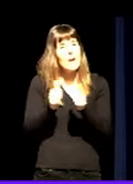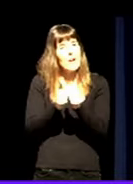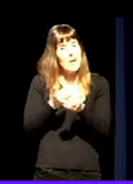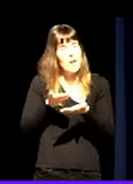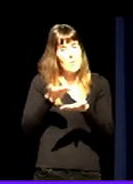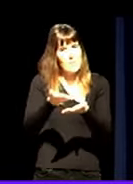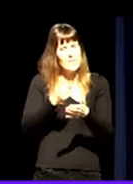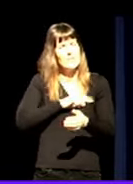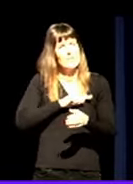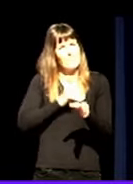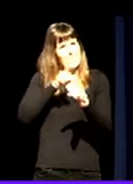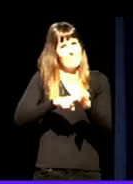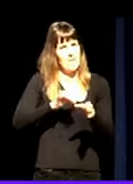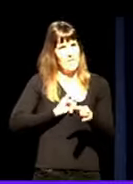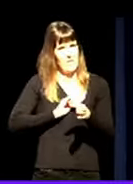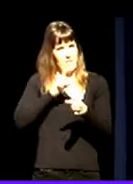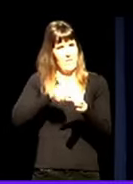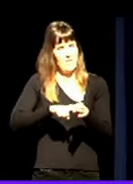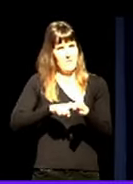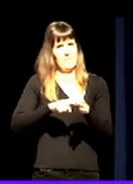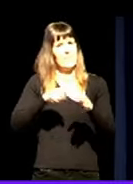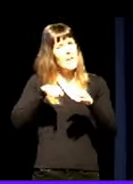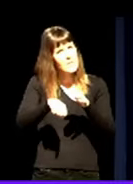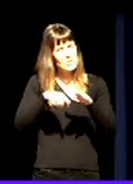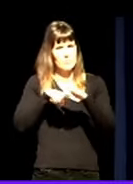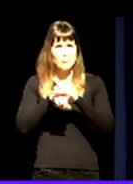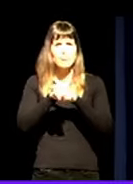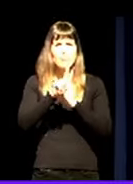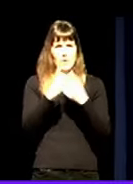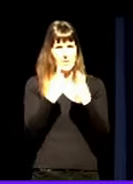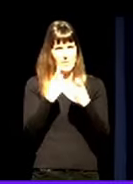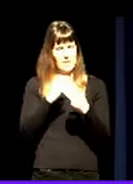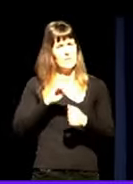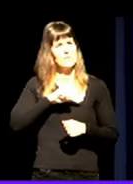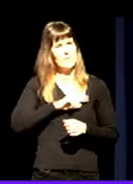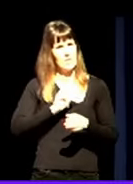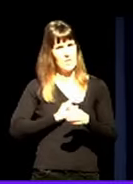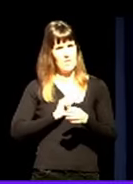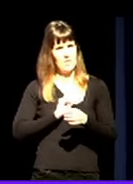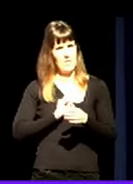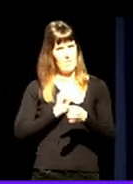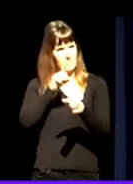Pertenentzia, sentimentoa, garatzea. Oso, oso, oso importante ha.